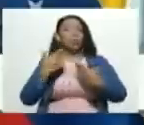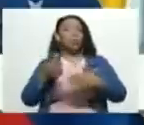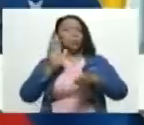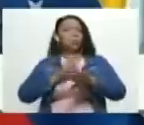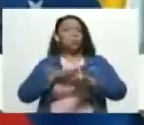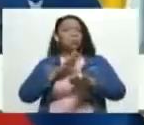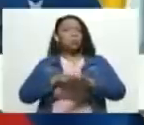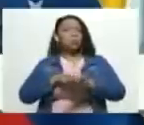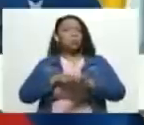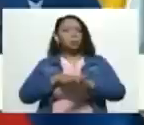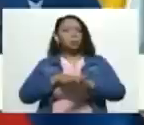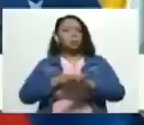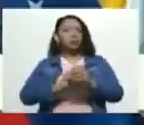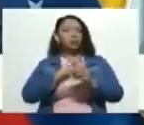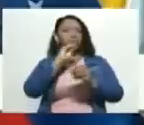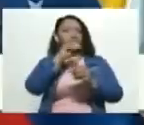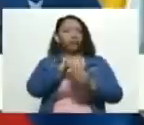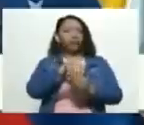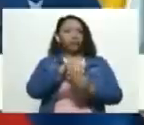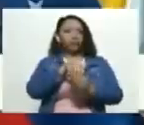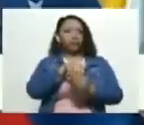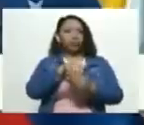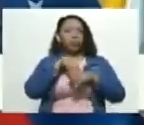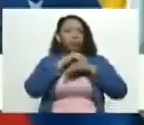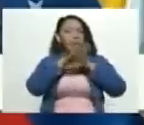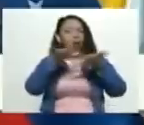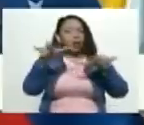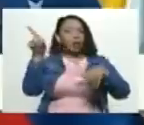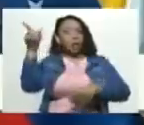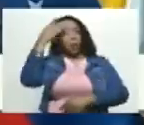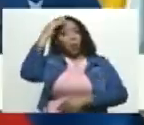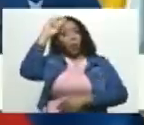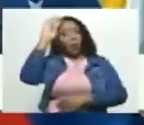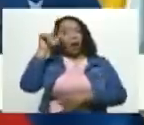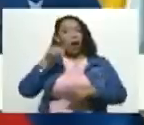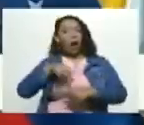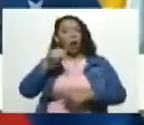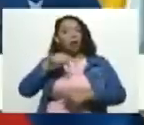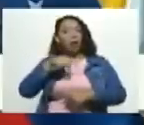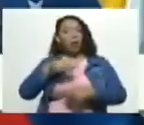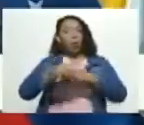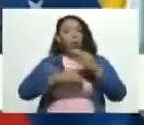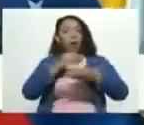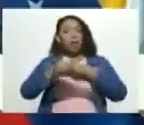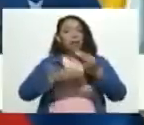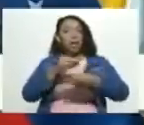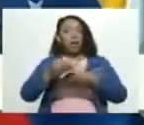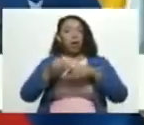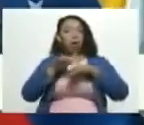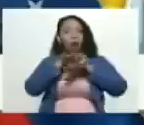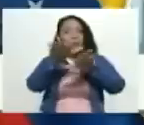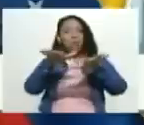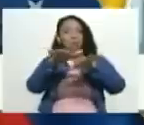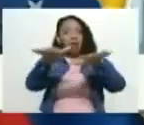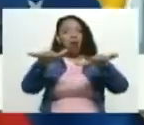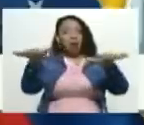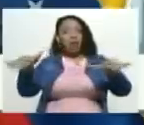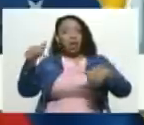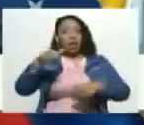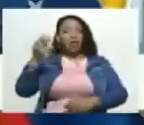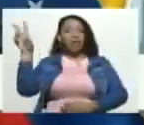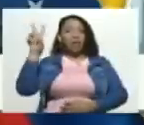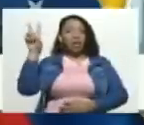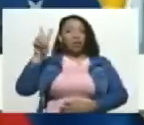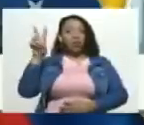la incursión marítima de Playa Girón en Cuba. Aquí lo hicieron en las costas de Venezuela,